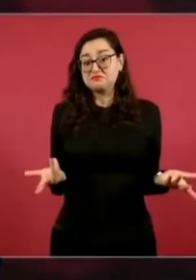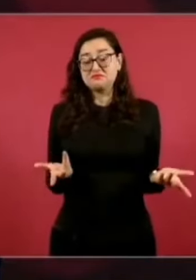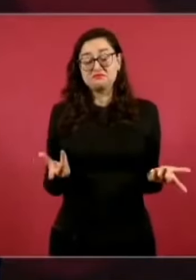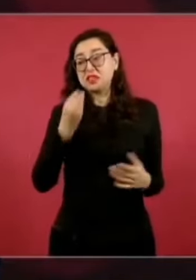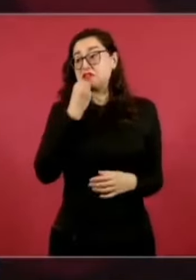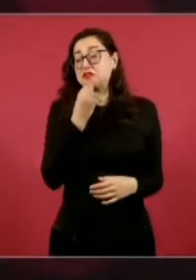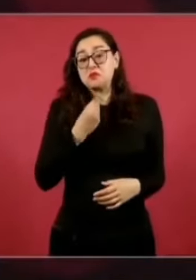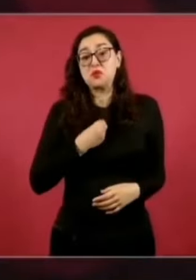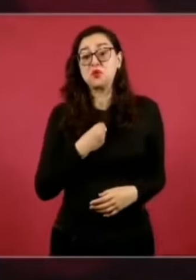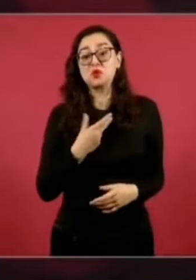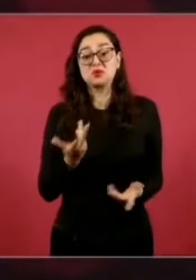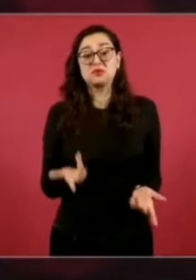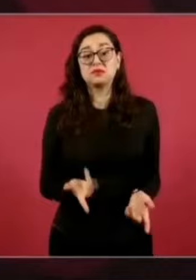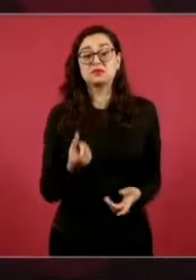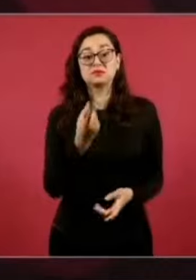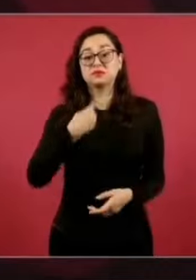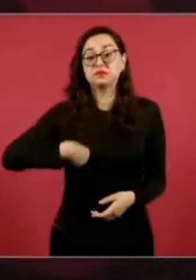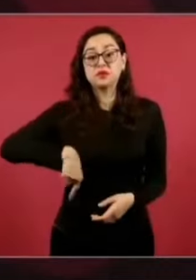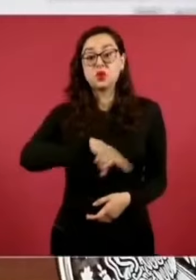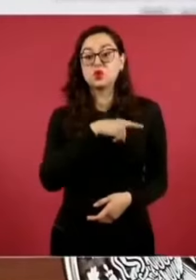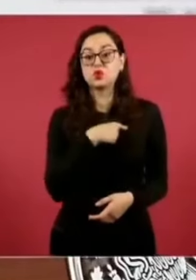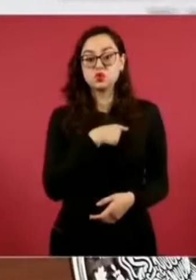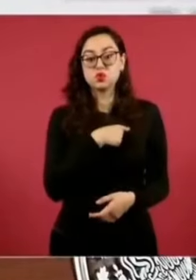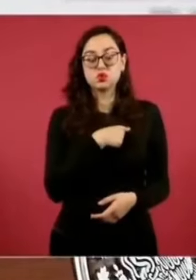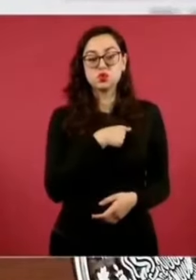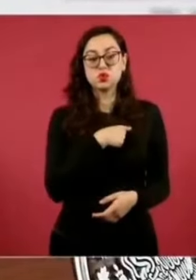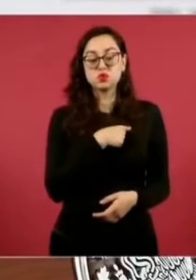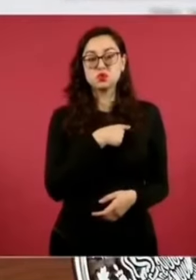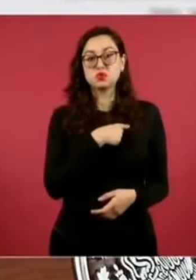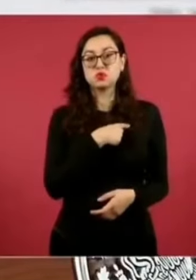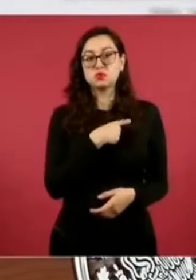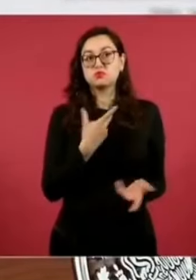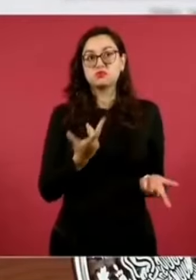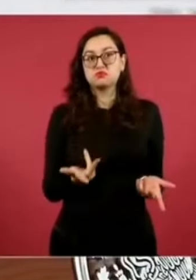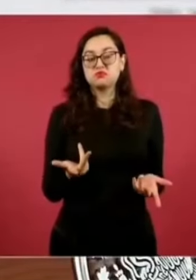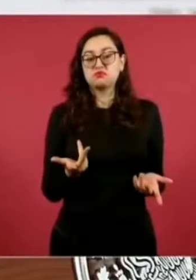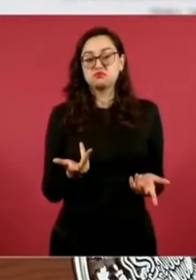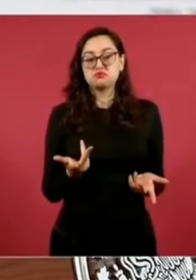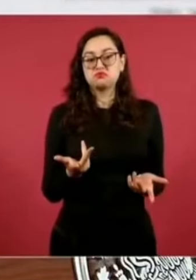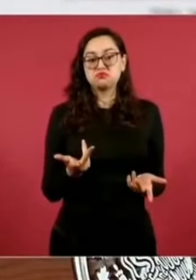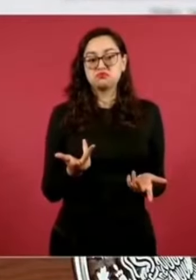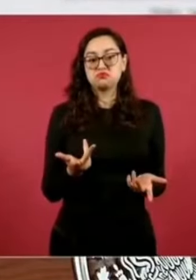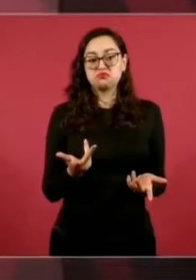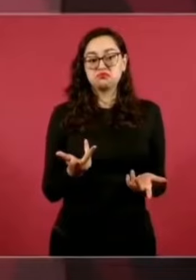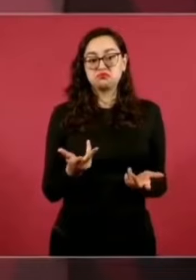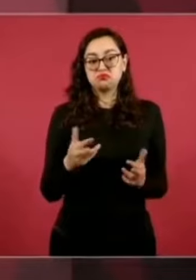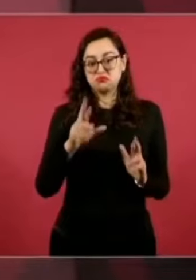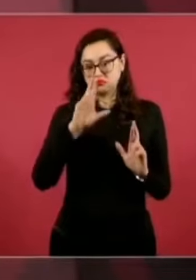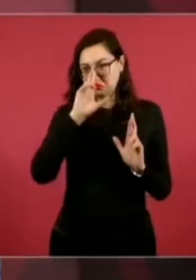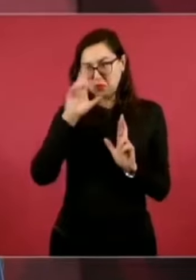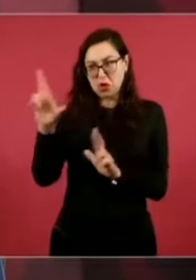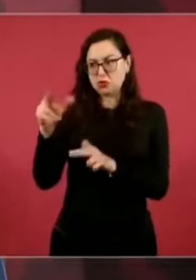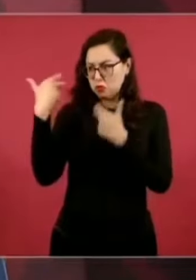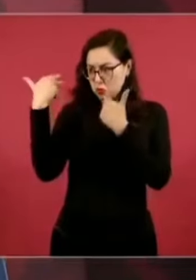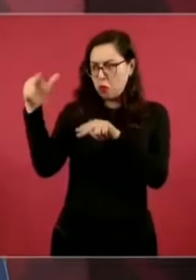respeto absoluto a su huelga,